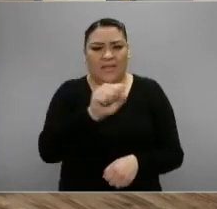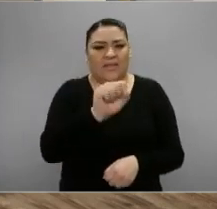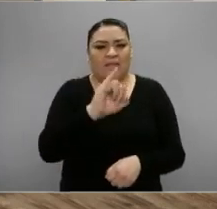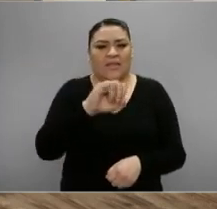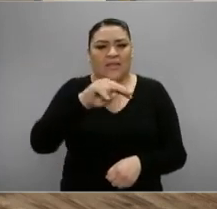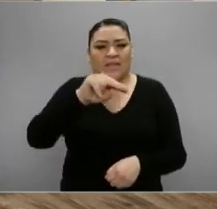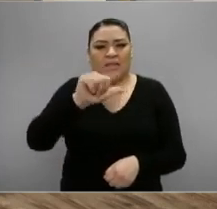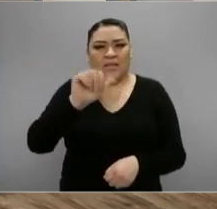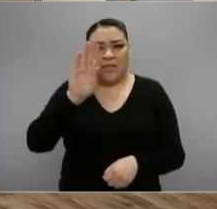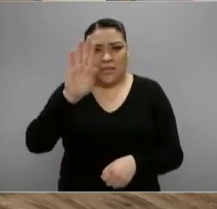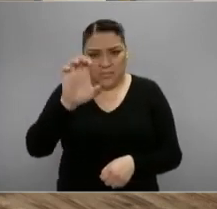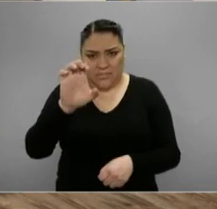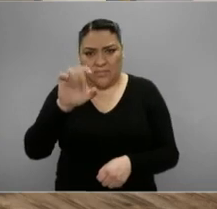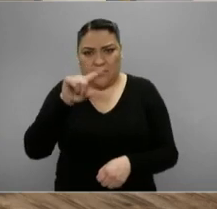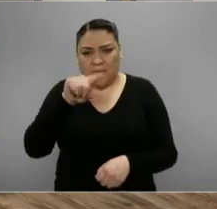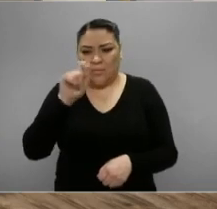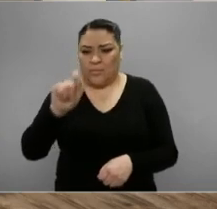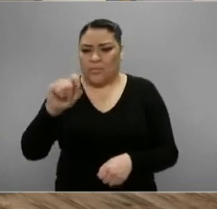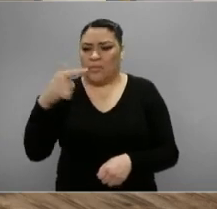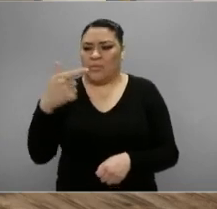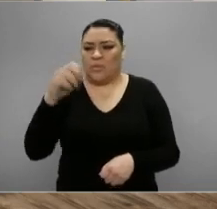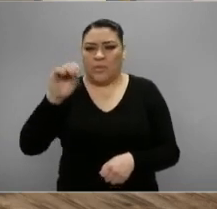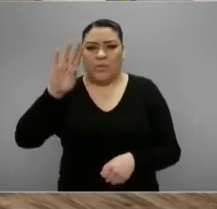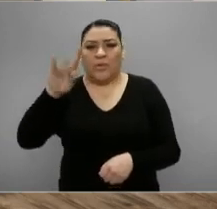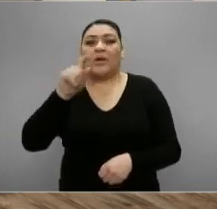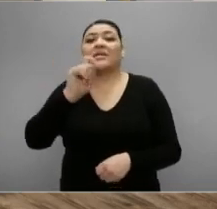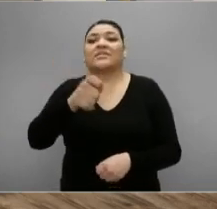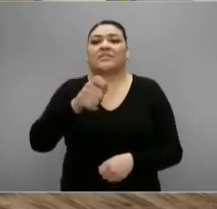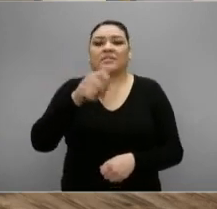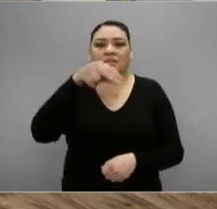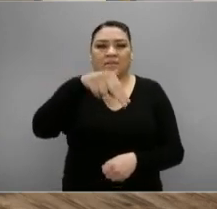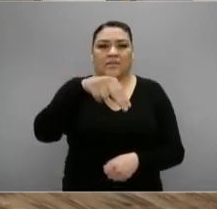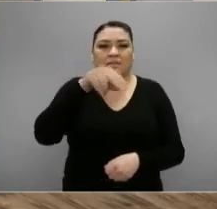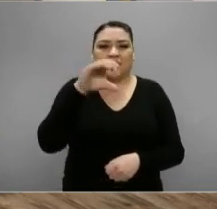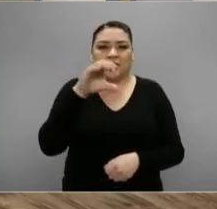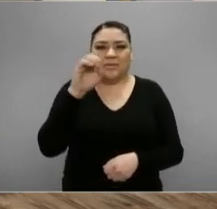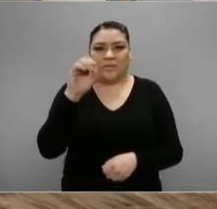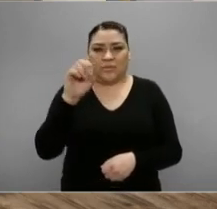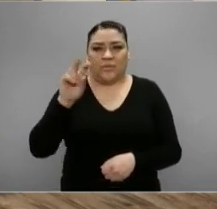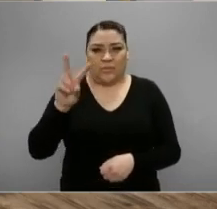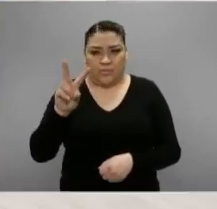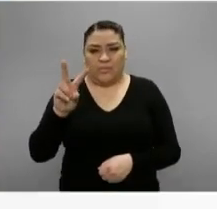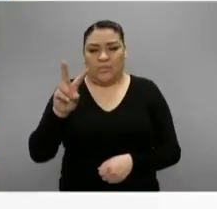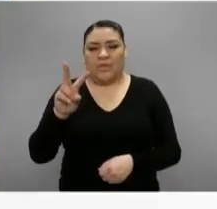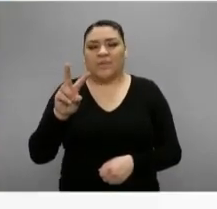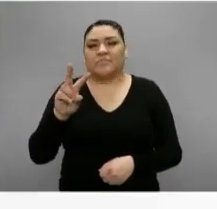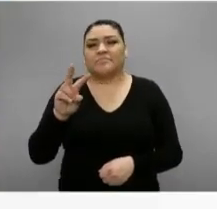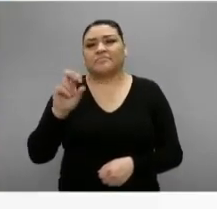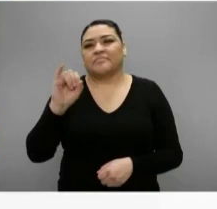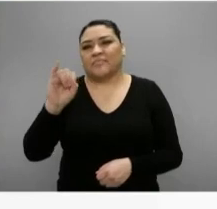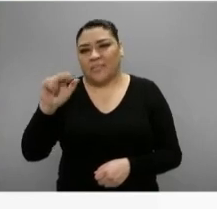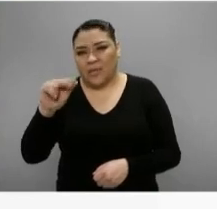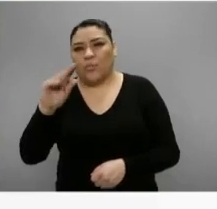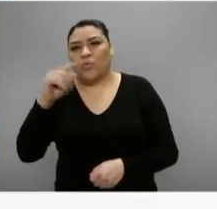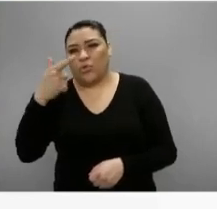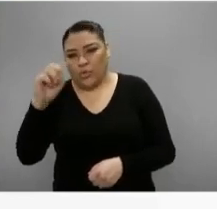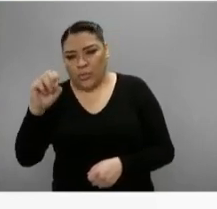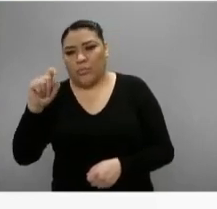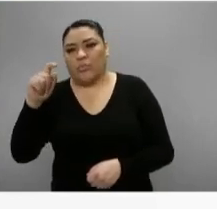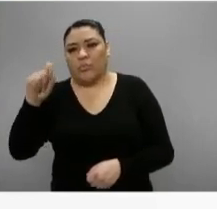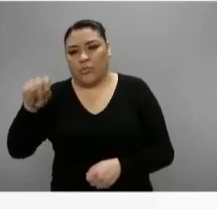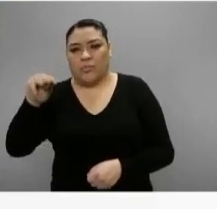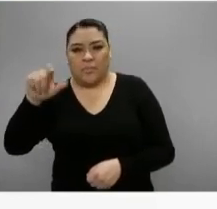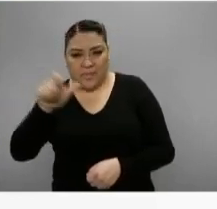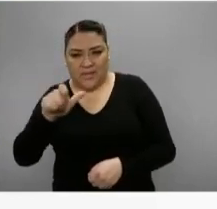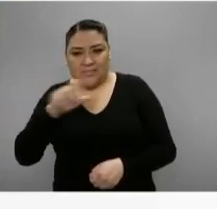.gov. Es ncob.cinave.gov.mx, que ese se